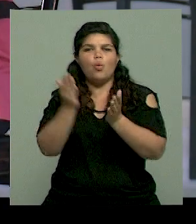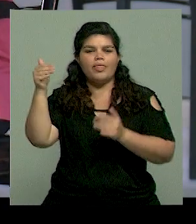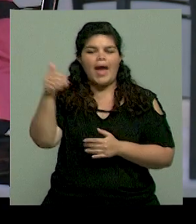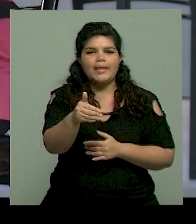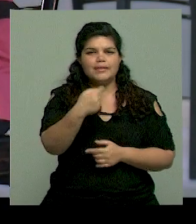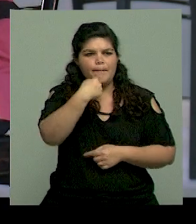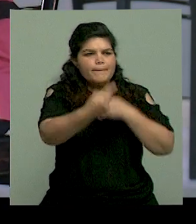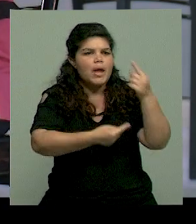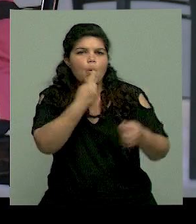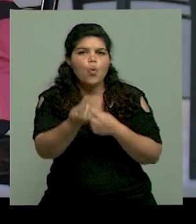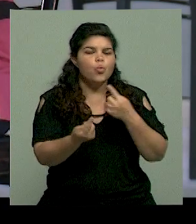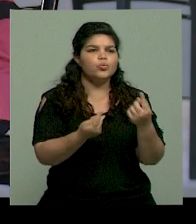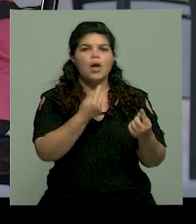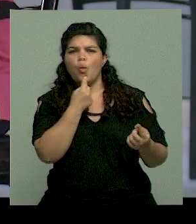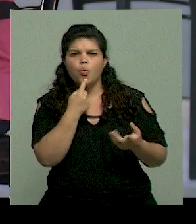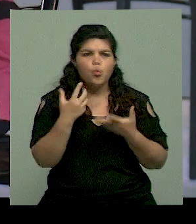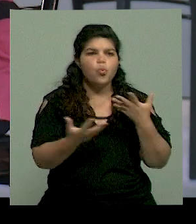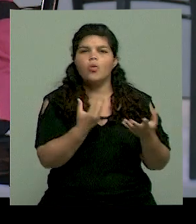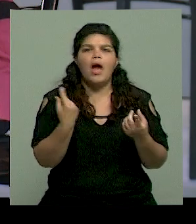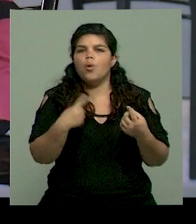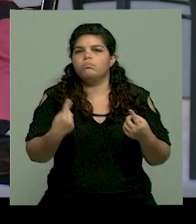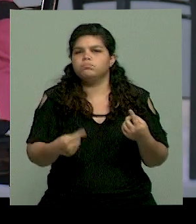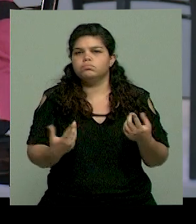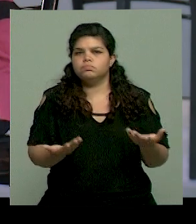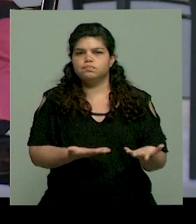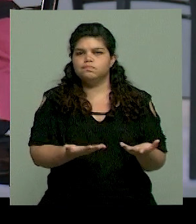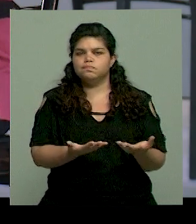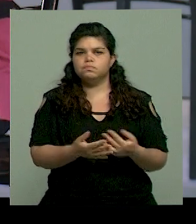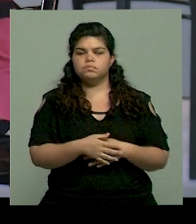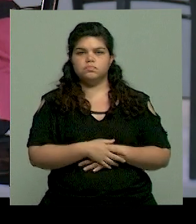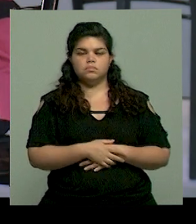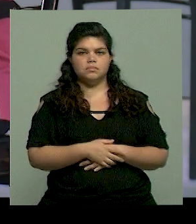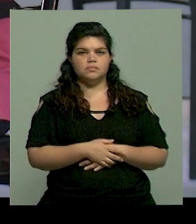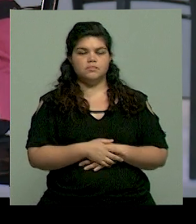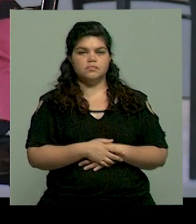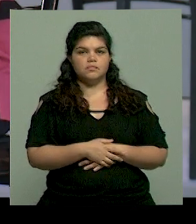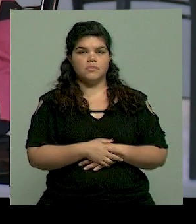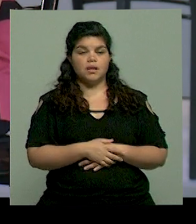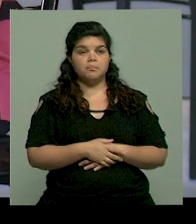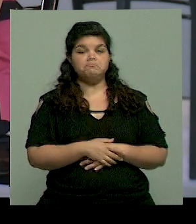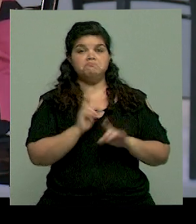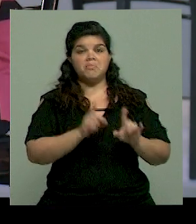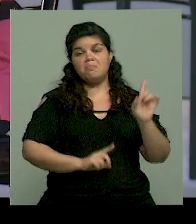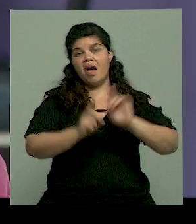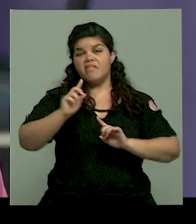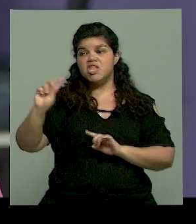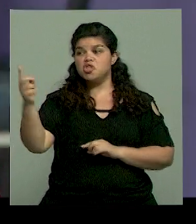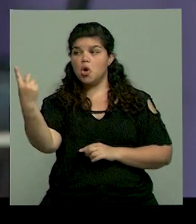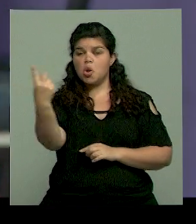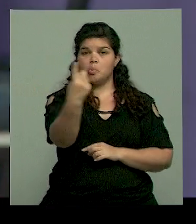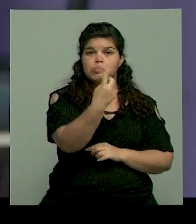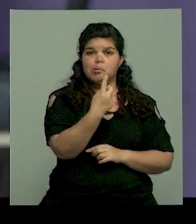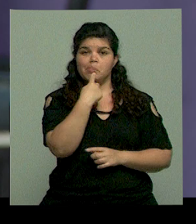vienen a consultarte los y las estudiantes? En principio, cuando vienen solitos es porque tienen alguna